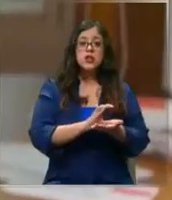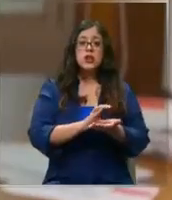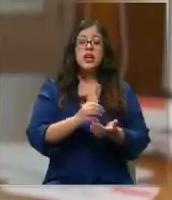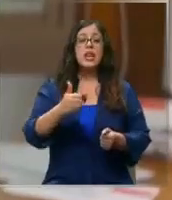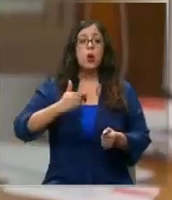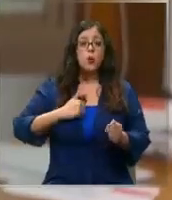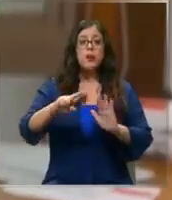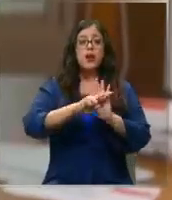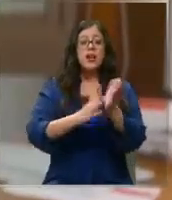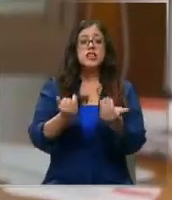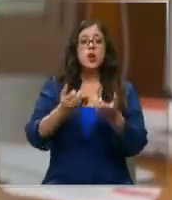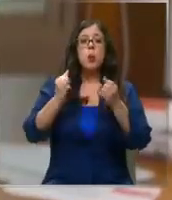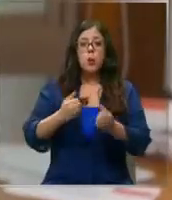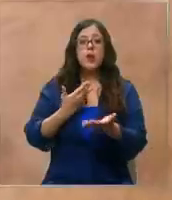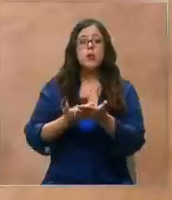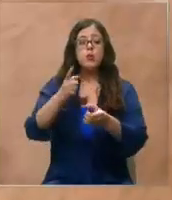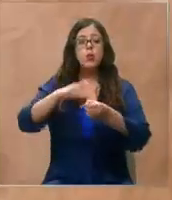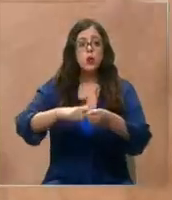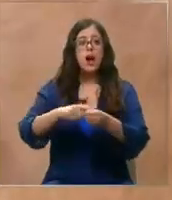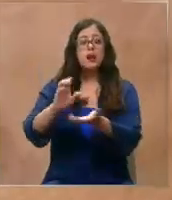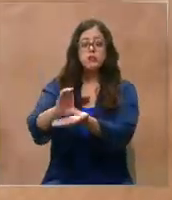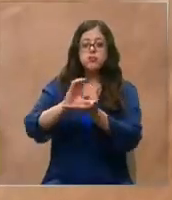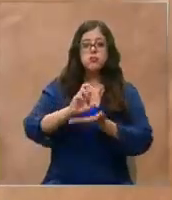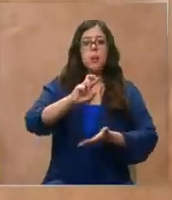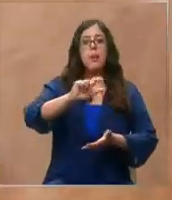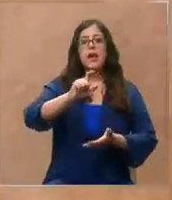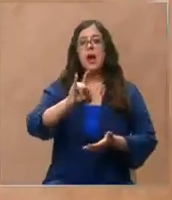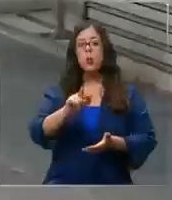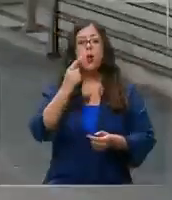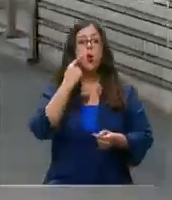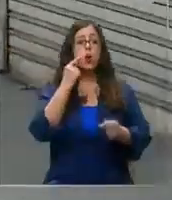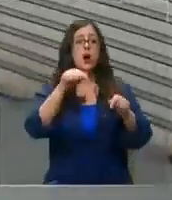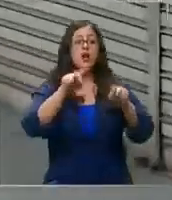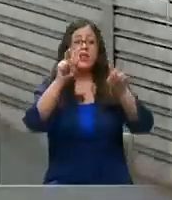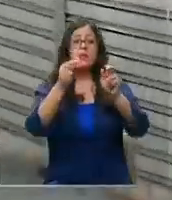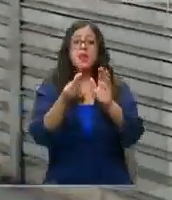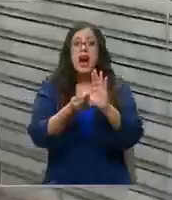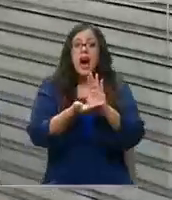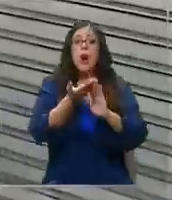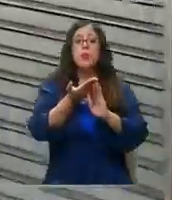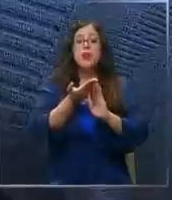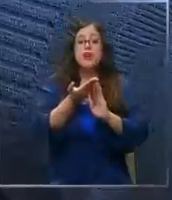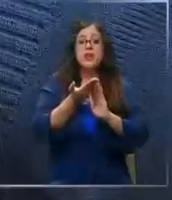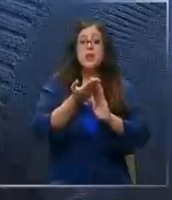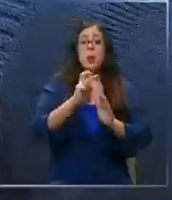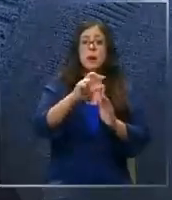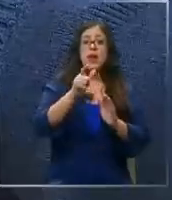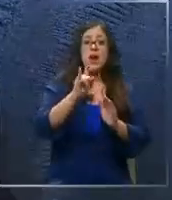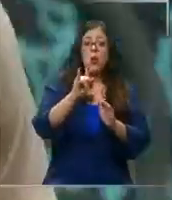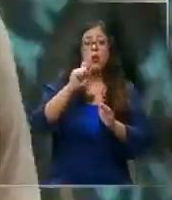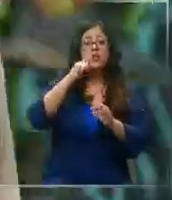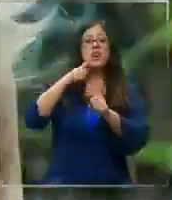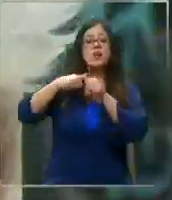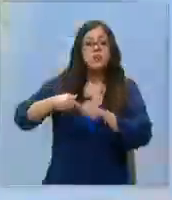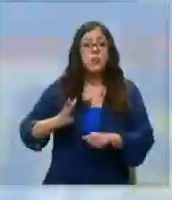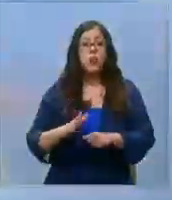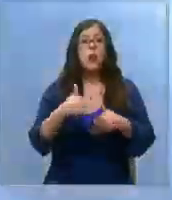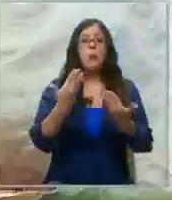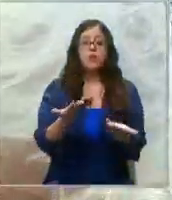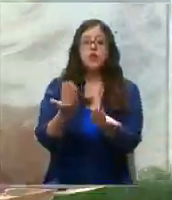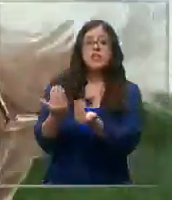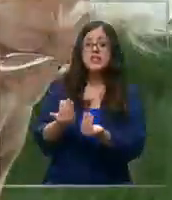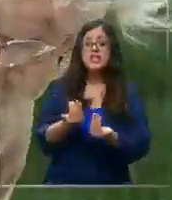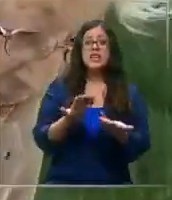poder postular y recibir la PGU. Hay que tener presente que el aumento de la PGU es permanente. Por eso debe existir una fuente de